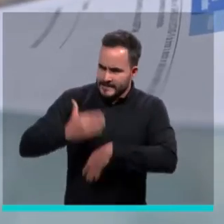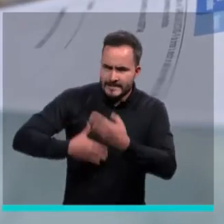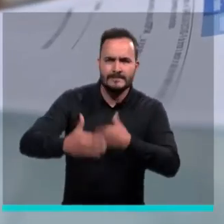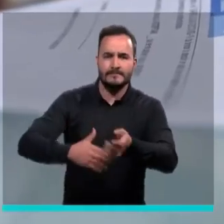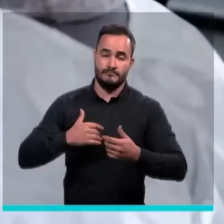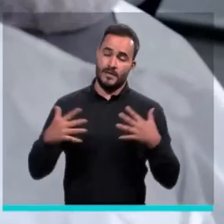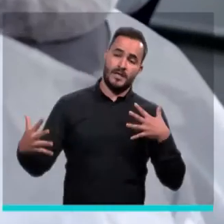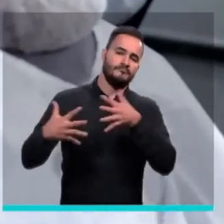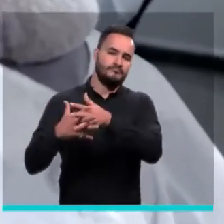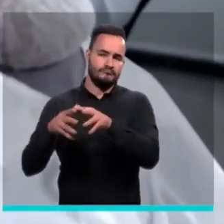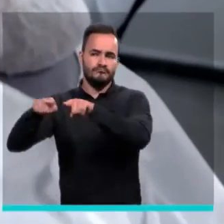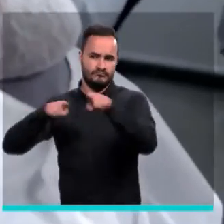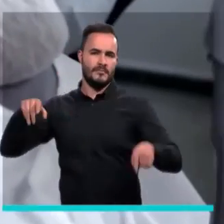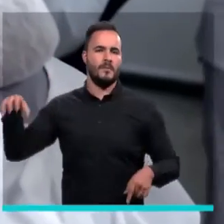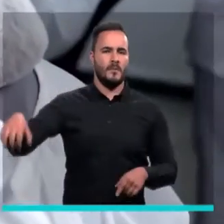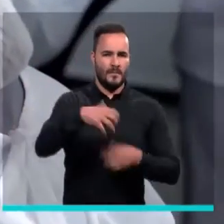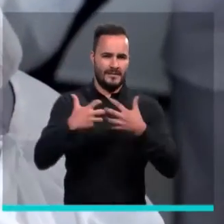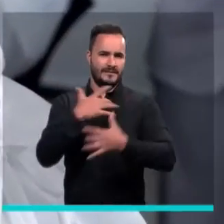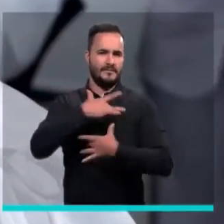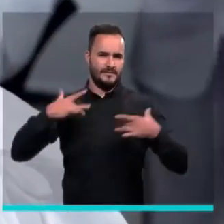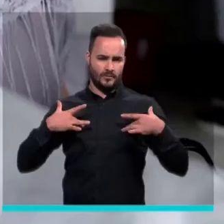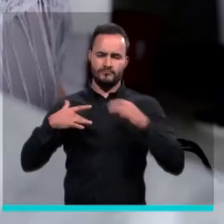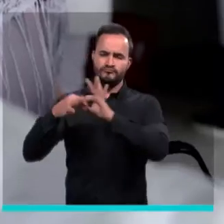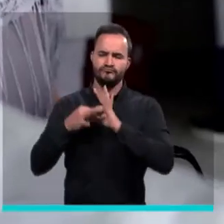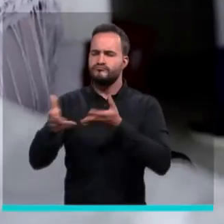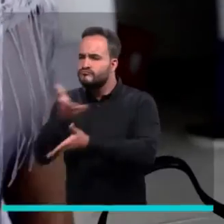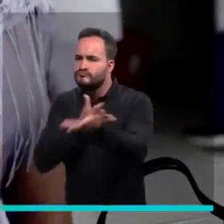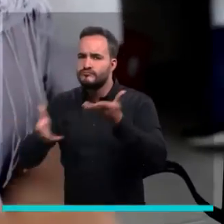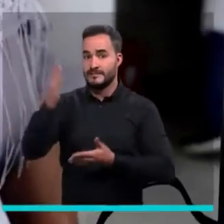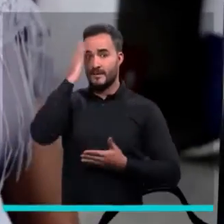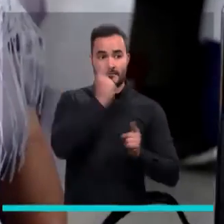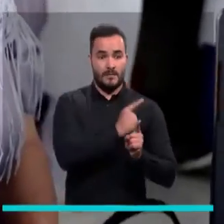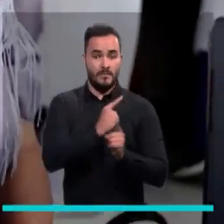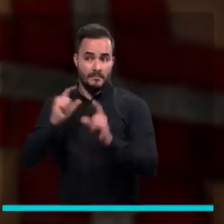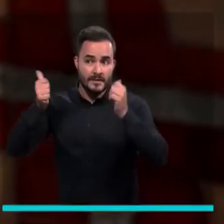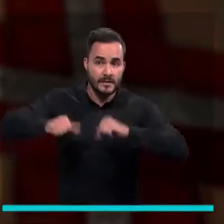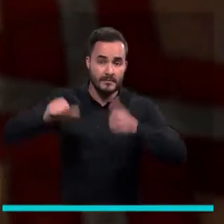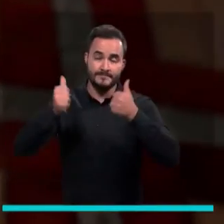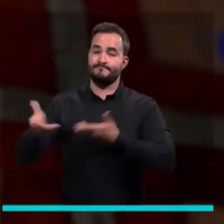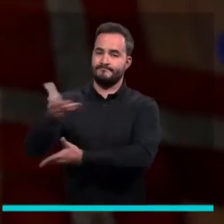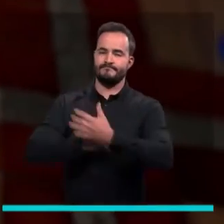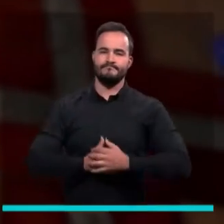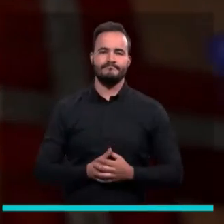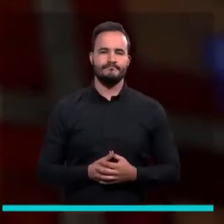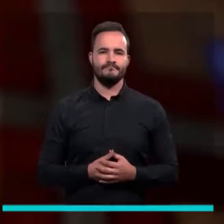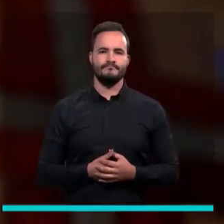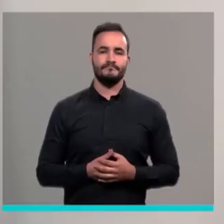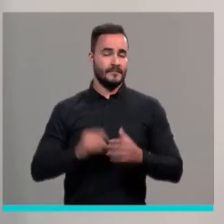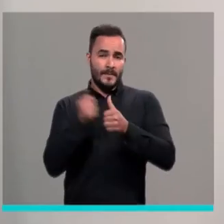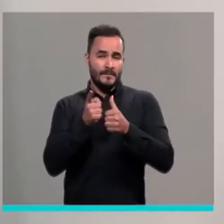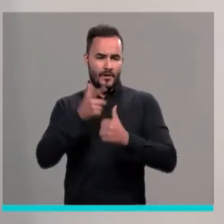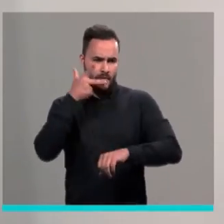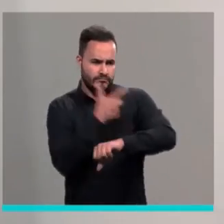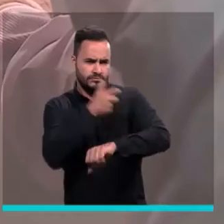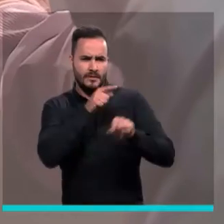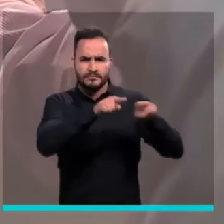manera coordinada y articulada con todos los actores del sistema para poder tener certeza del funcionamiento del plan. Inicialmente